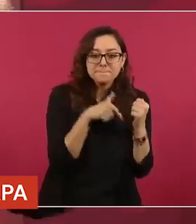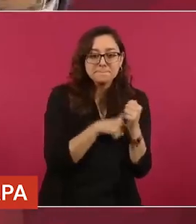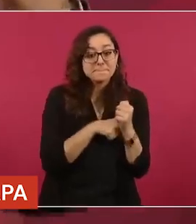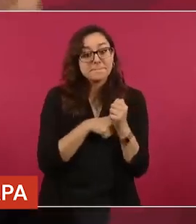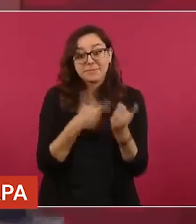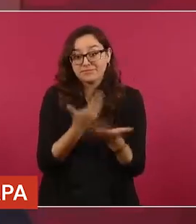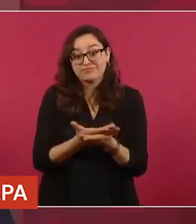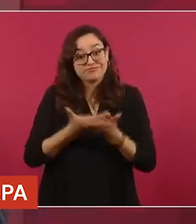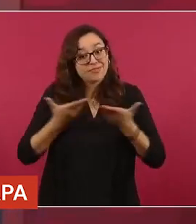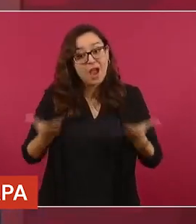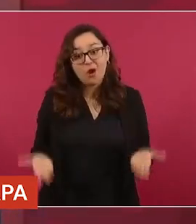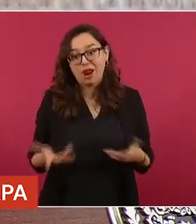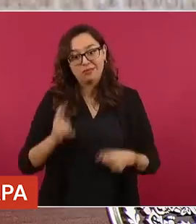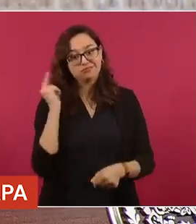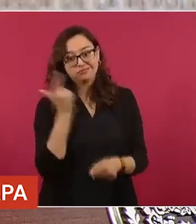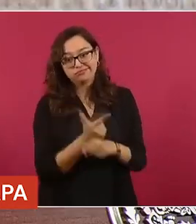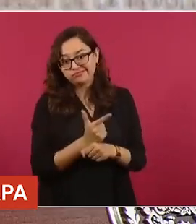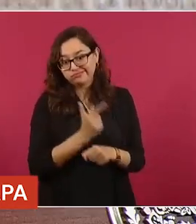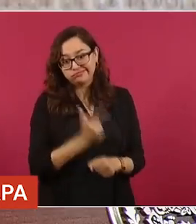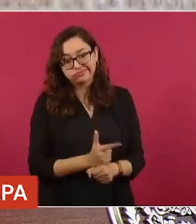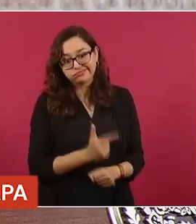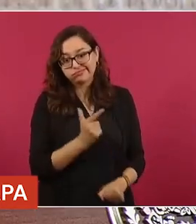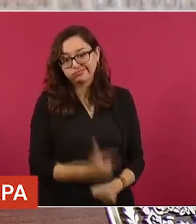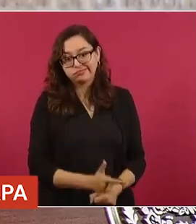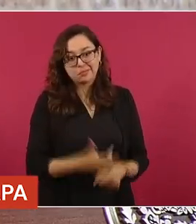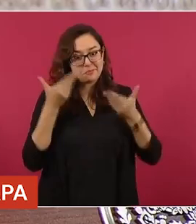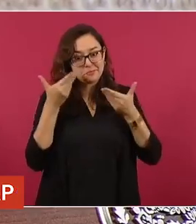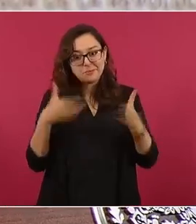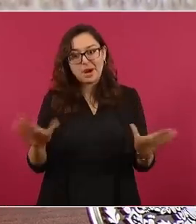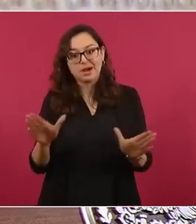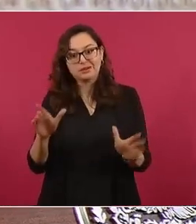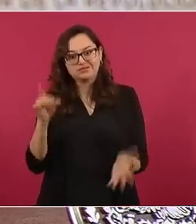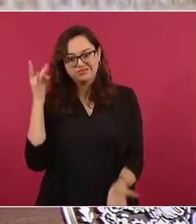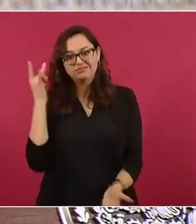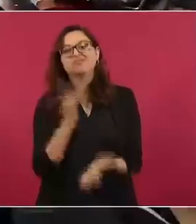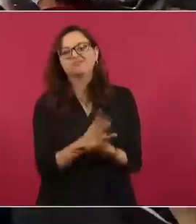ahora se están ventilando.